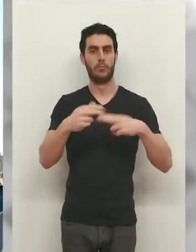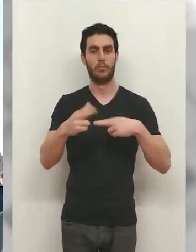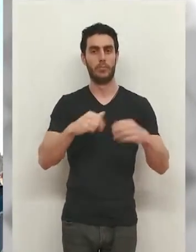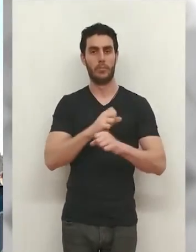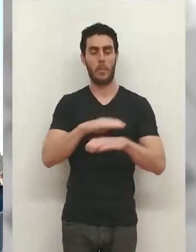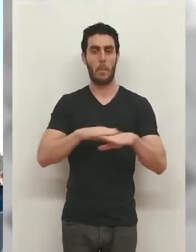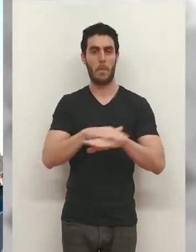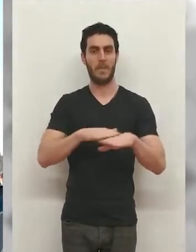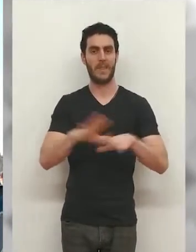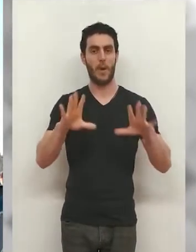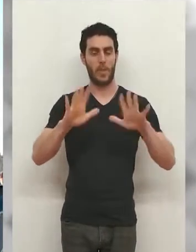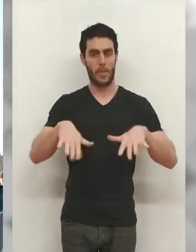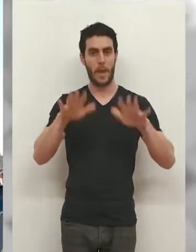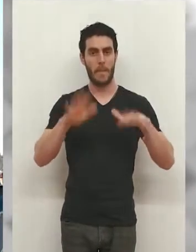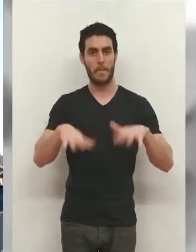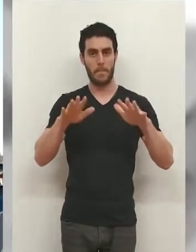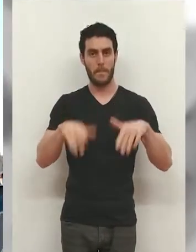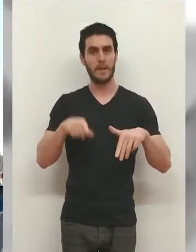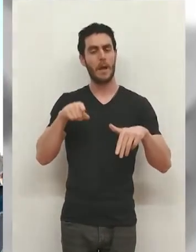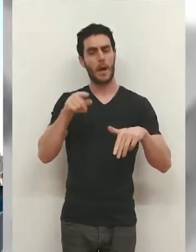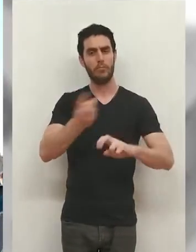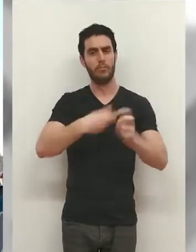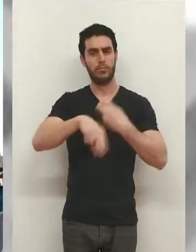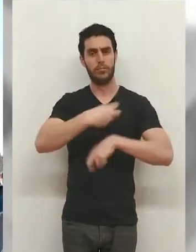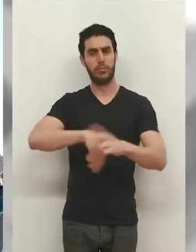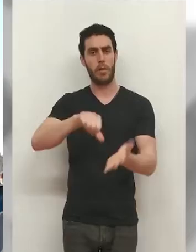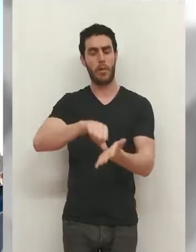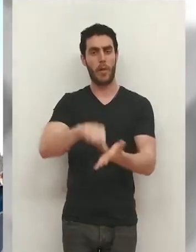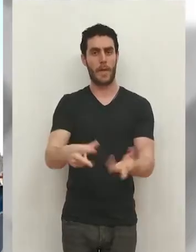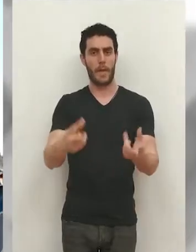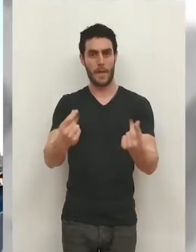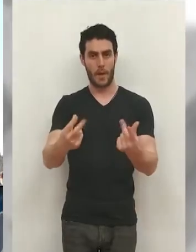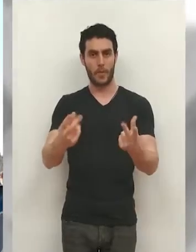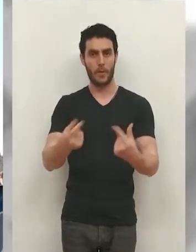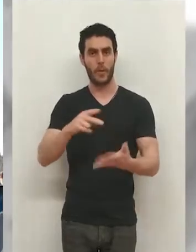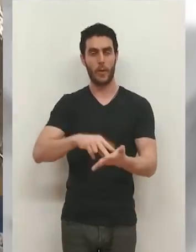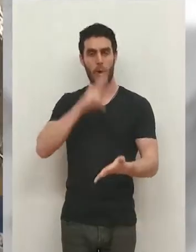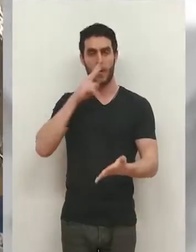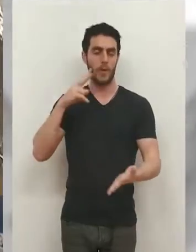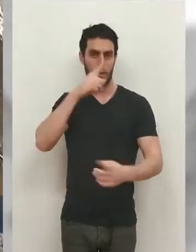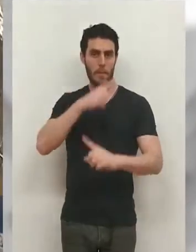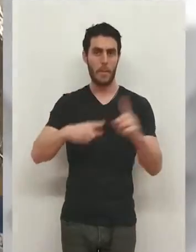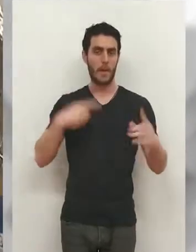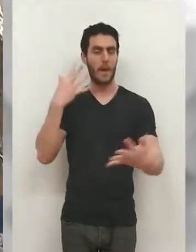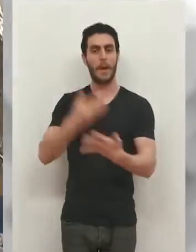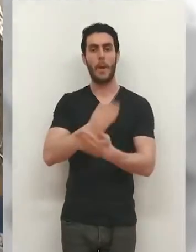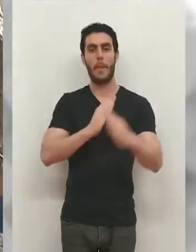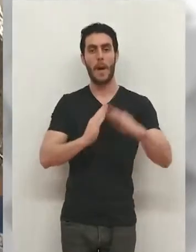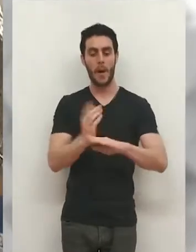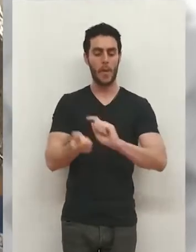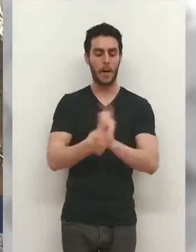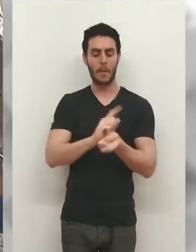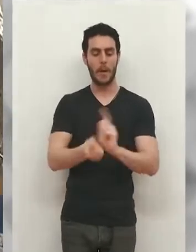fundamental que durante diez meses reformará esta polémica encrucijada de la capital riojana. Tras dos años y medio de parón y cambios, la obra